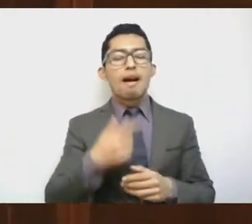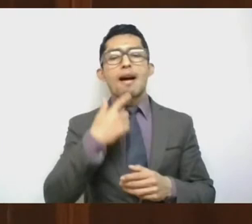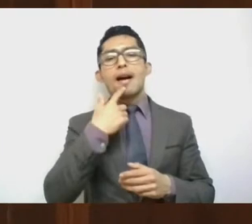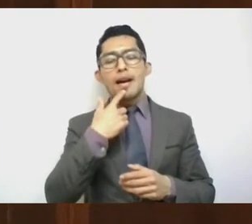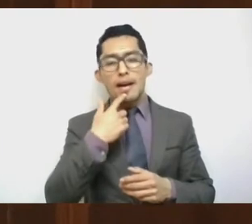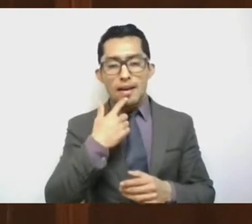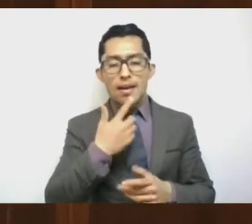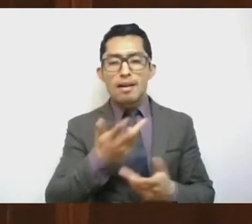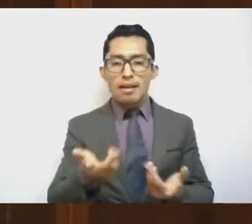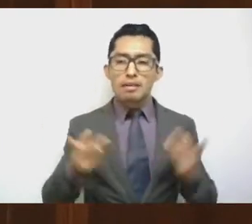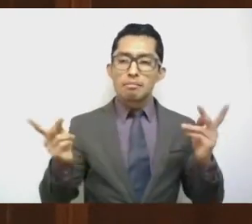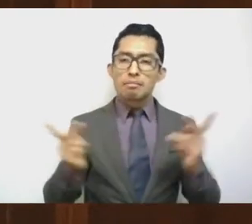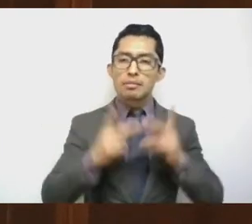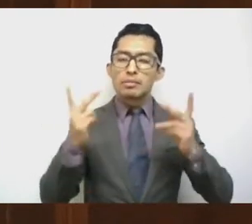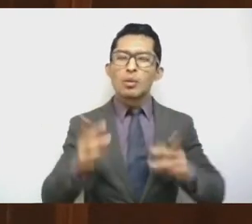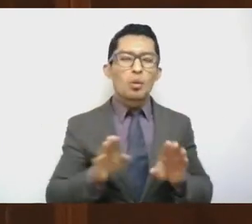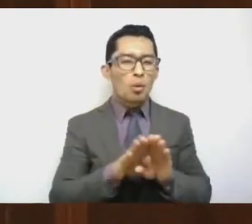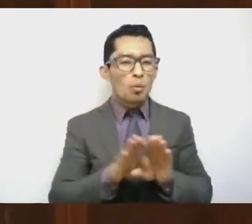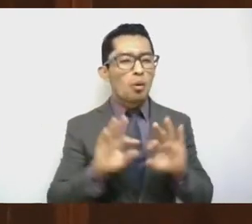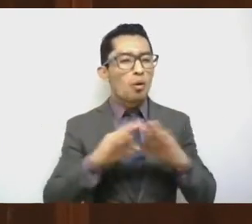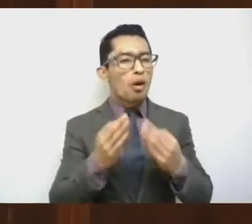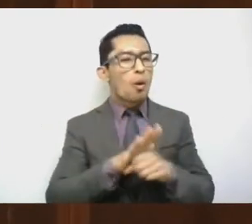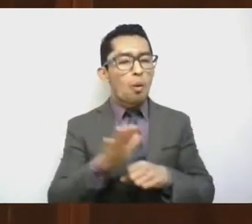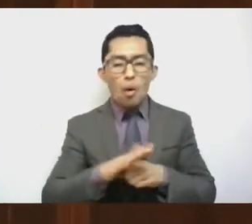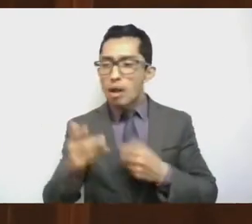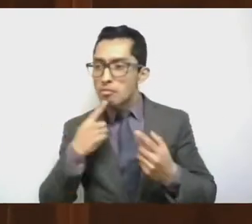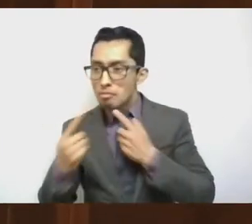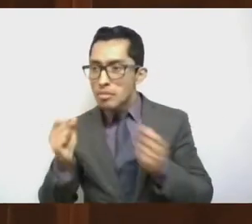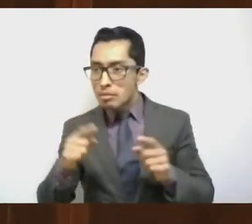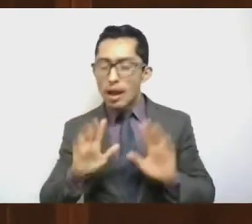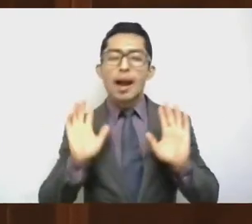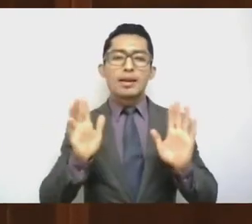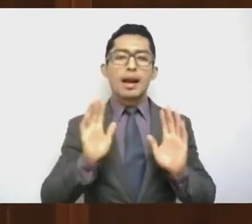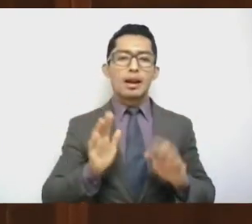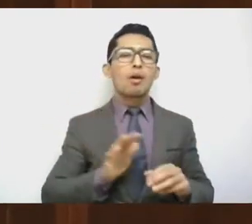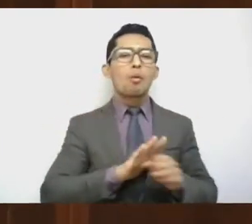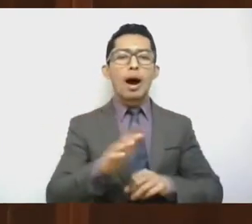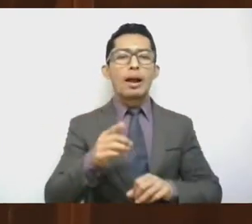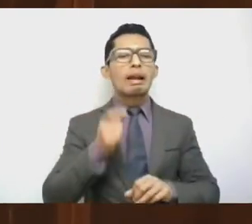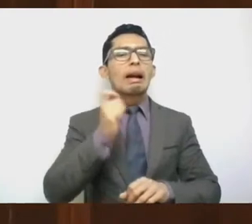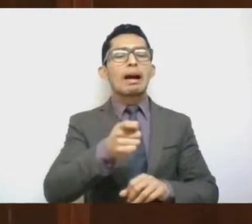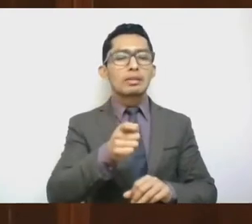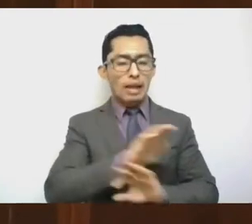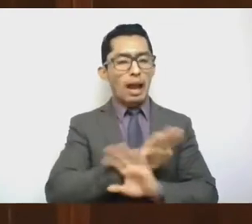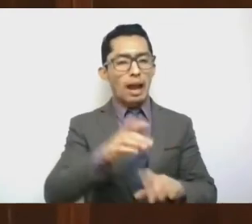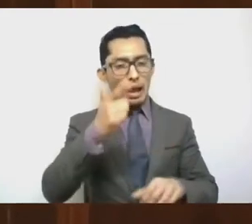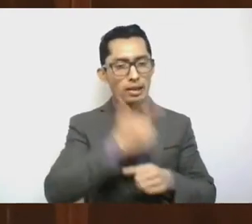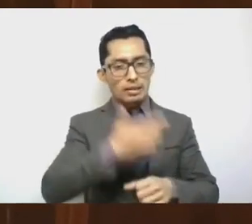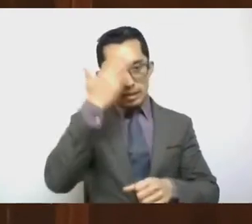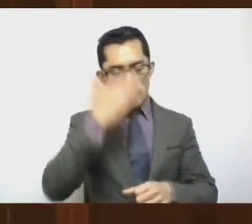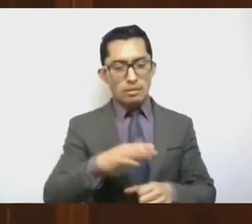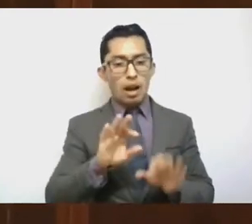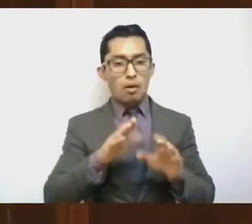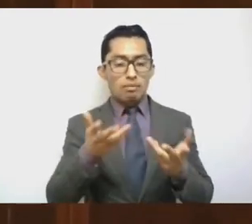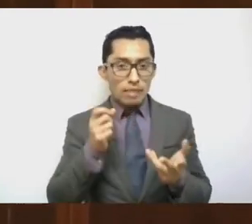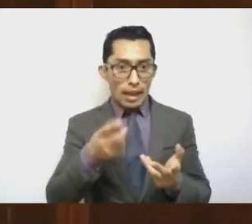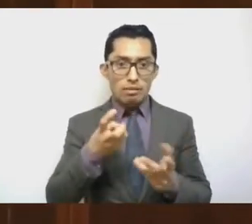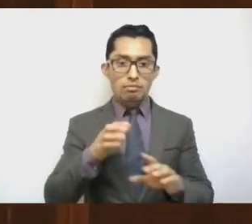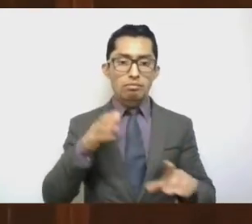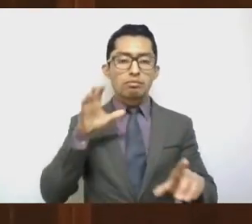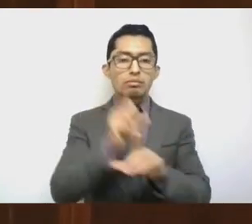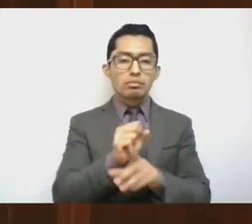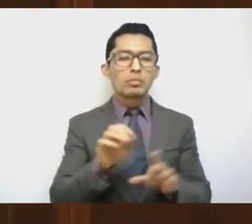coincidencia en el cómo, ya sabemos el qué, ahora el cómo. Y eso es lo que nos da la